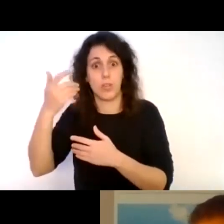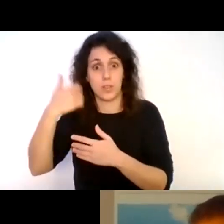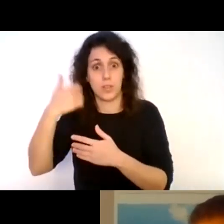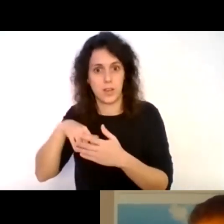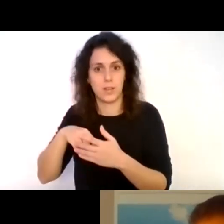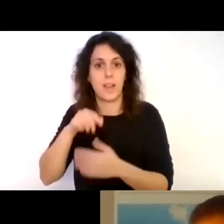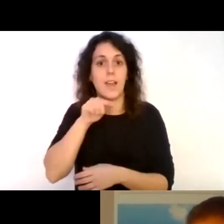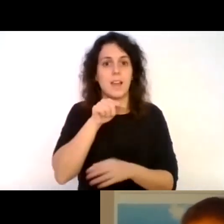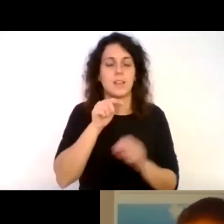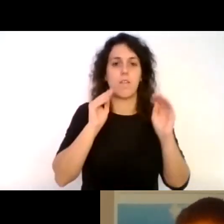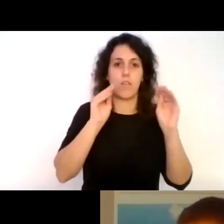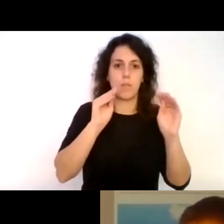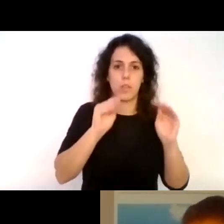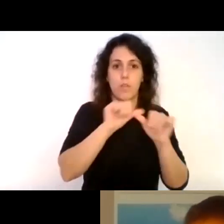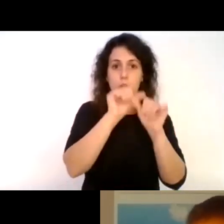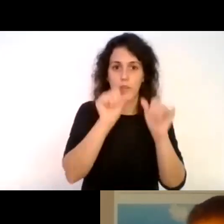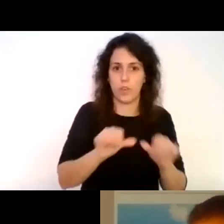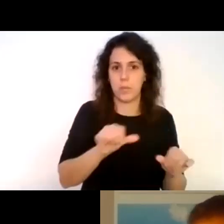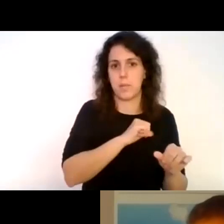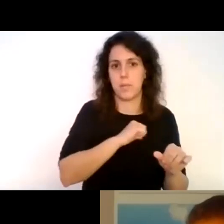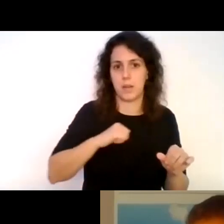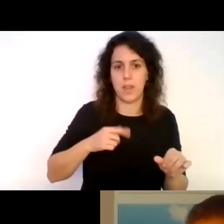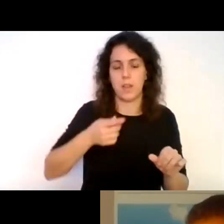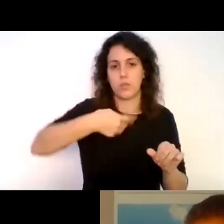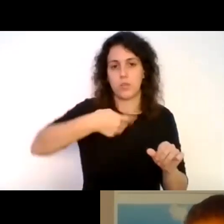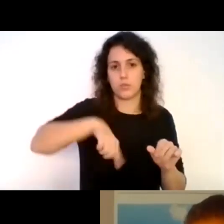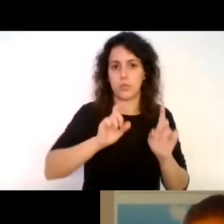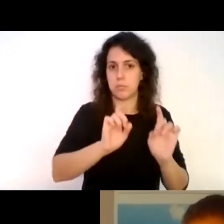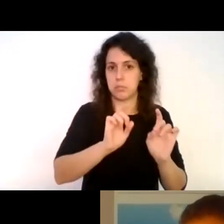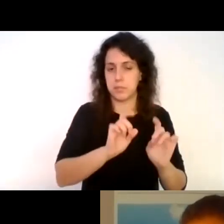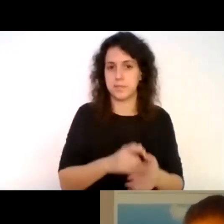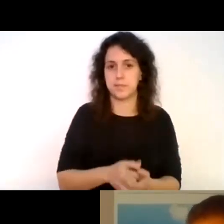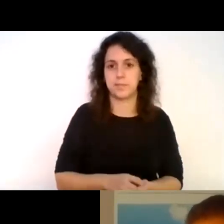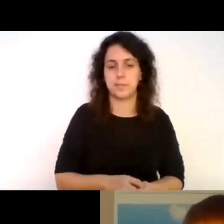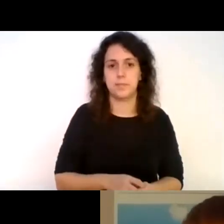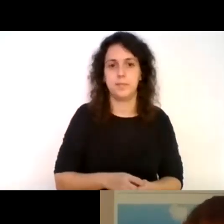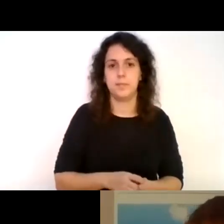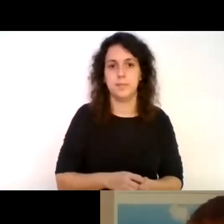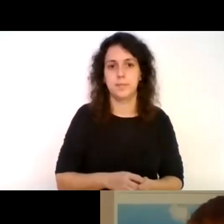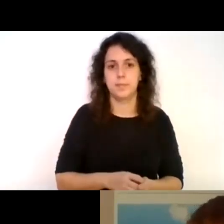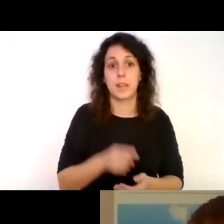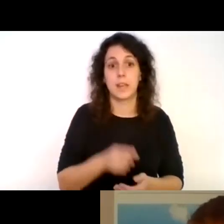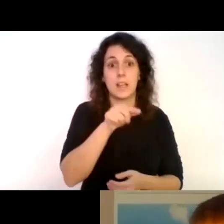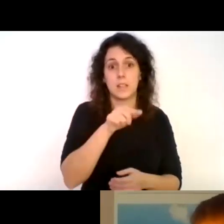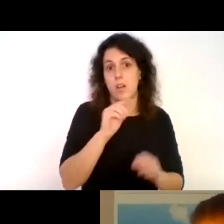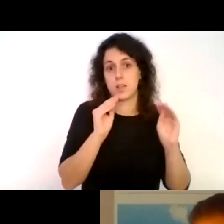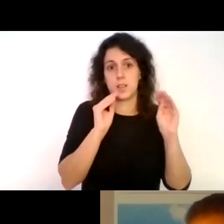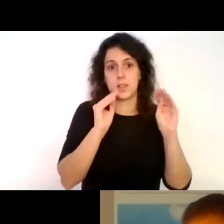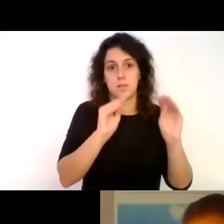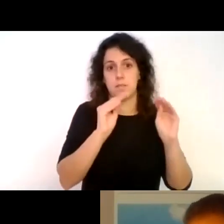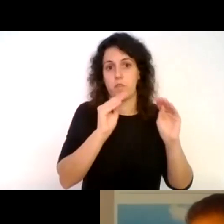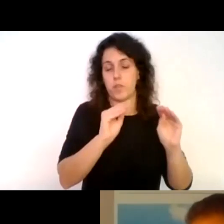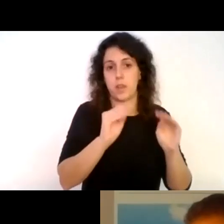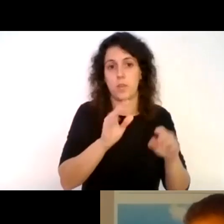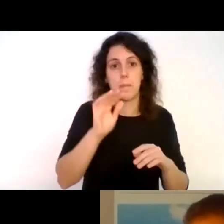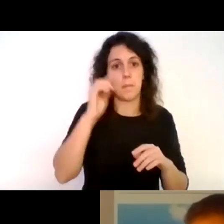que, de manera privada, a cada uno de nosotros dictamos. Y esas son, bueno, las capacitaciones, el principal